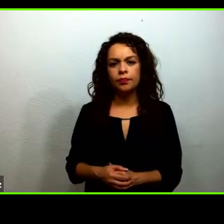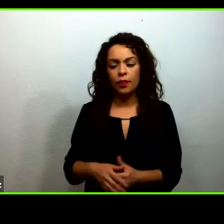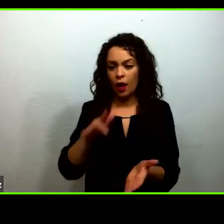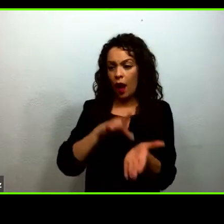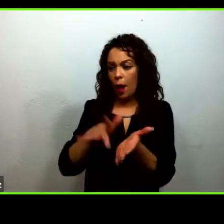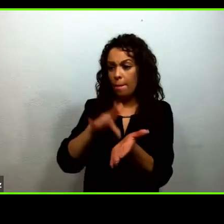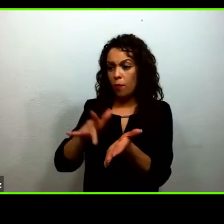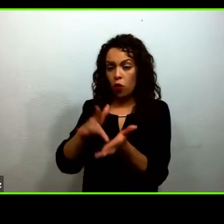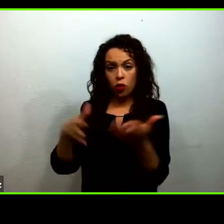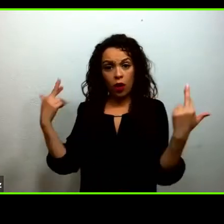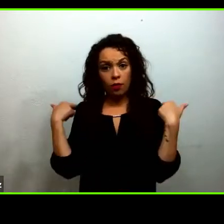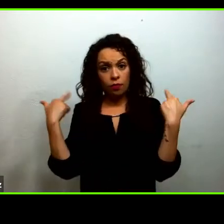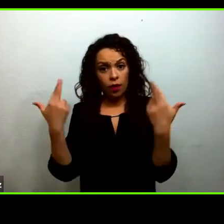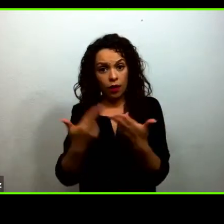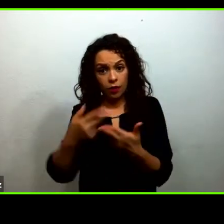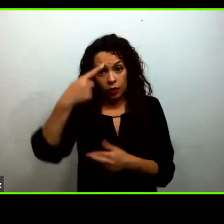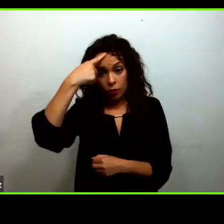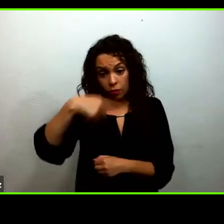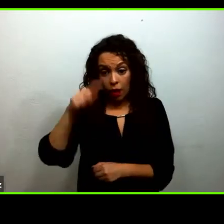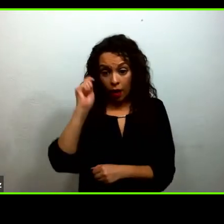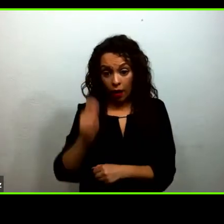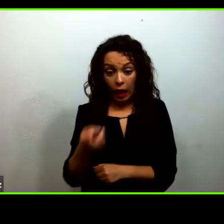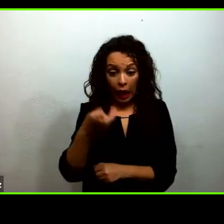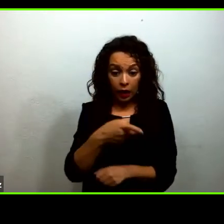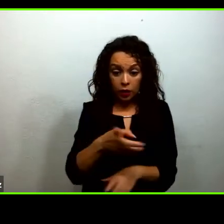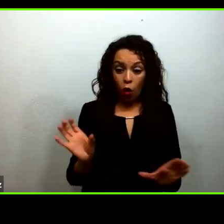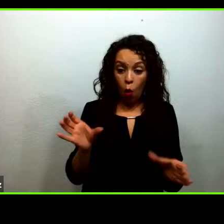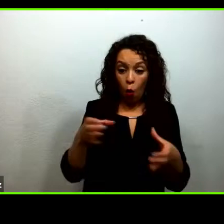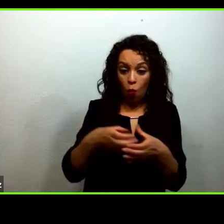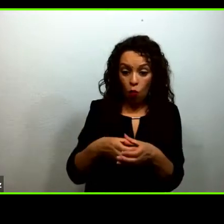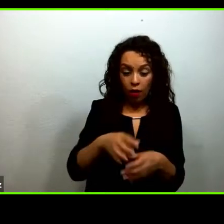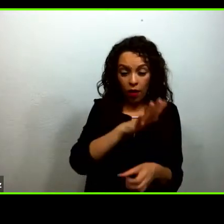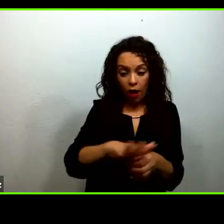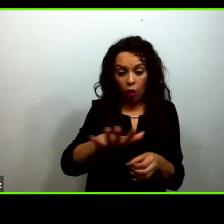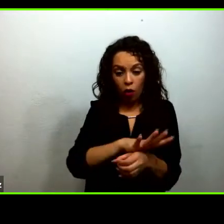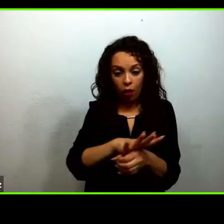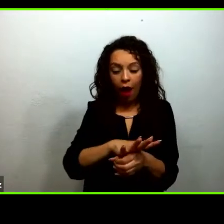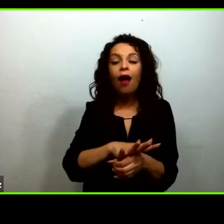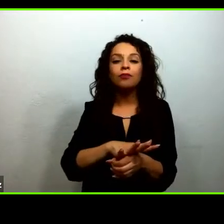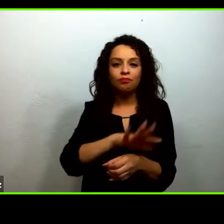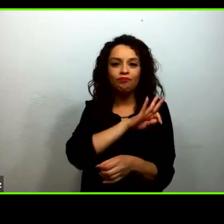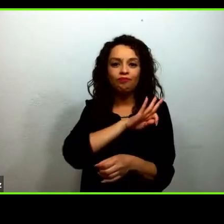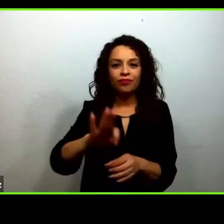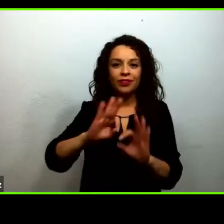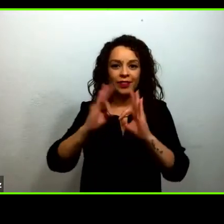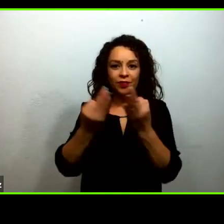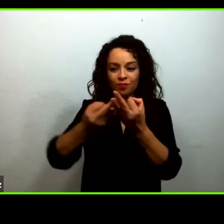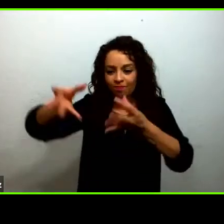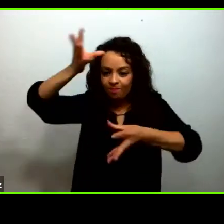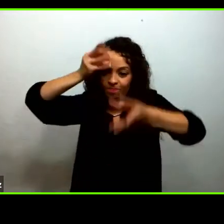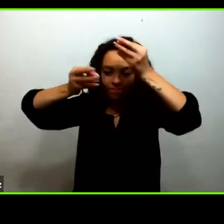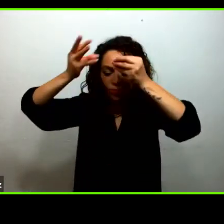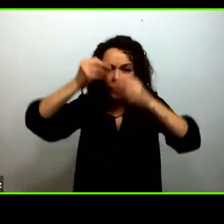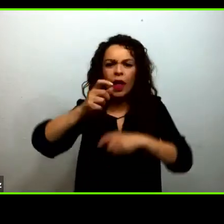en la generación de estas comunidades de aprendizaje locales. ¿Quiénes más participan en la experiencia?